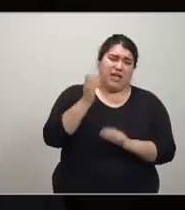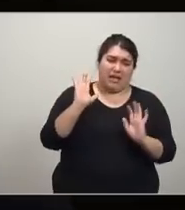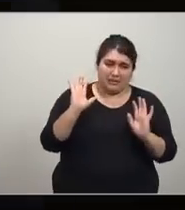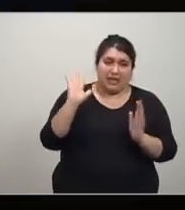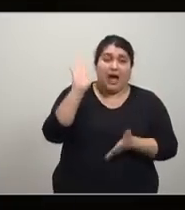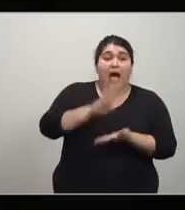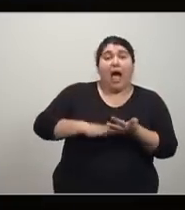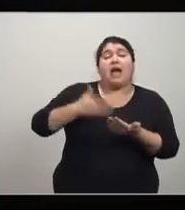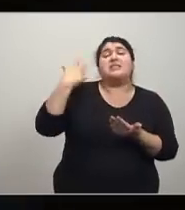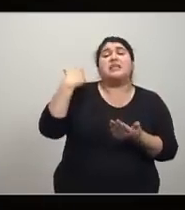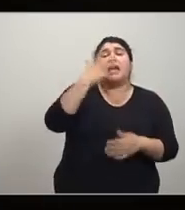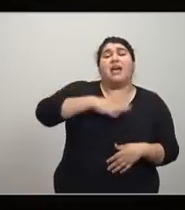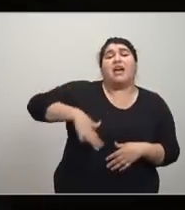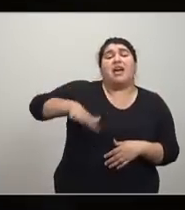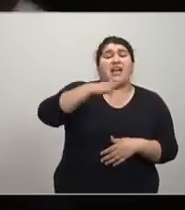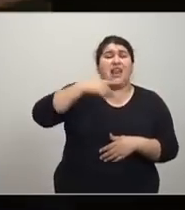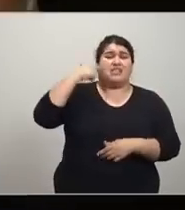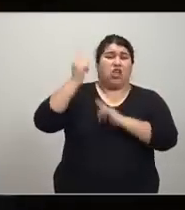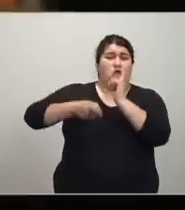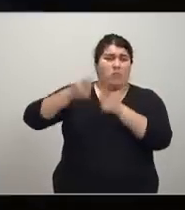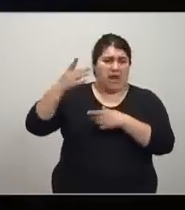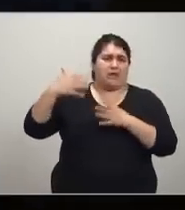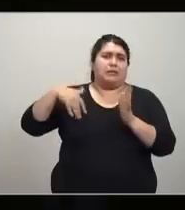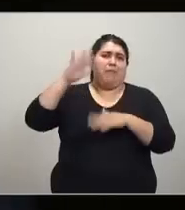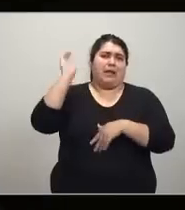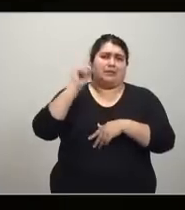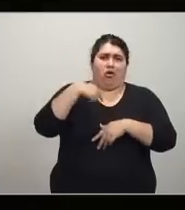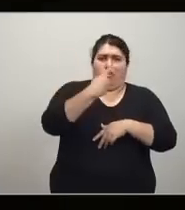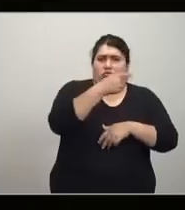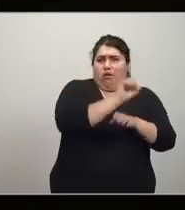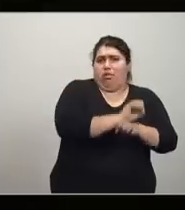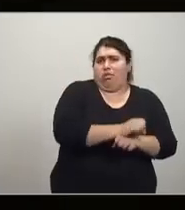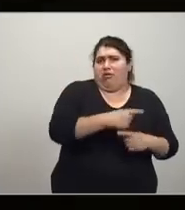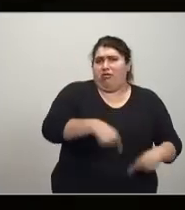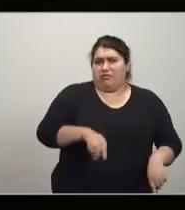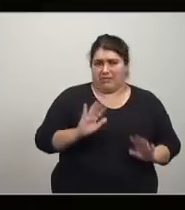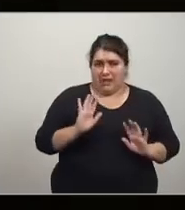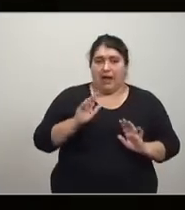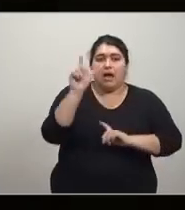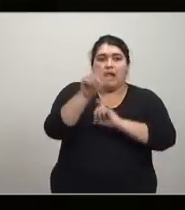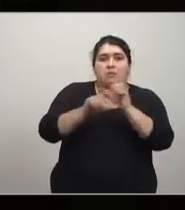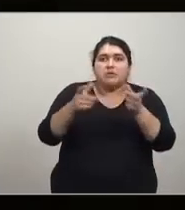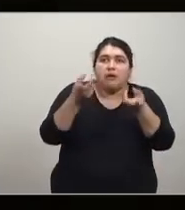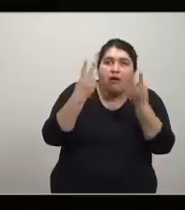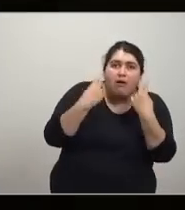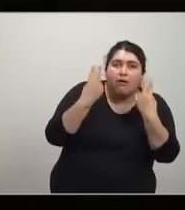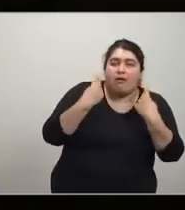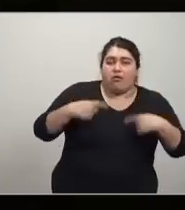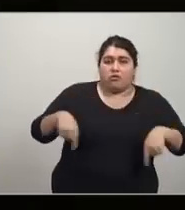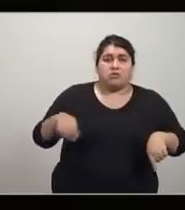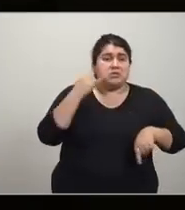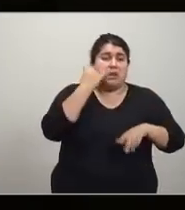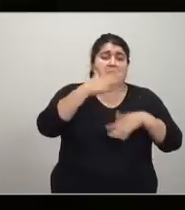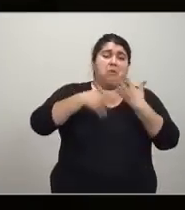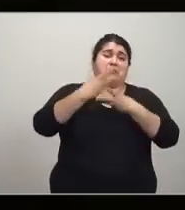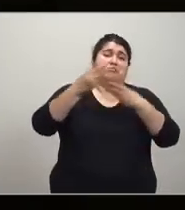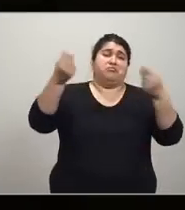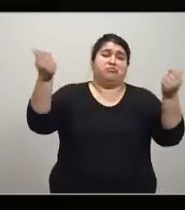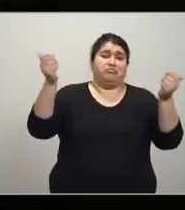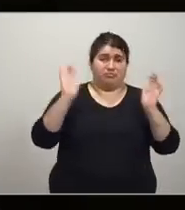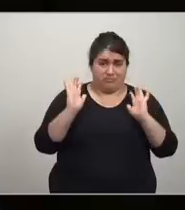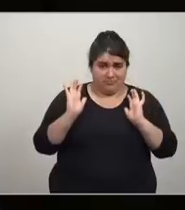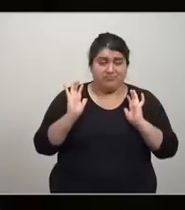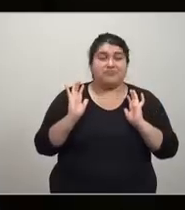clase dominante era el rey porque era de origen divino el clero porque eran los representantes de Dios en la tierra y la gente se sometía a eso todo eso se pulverizó con la